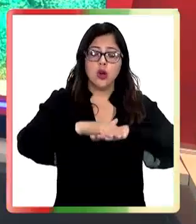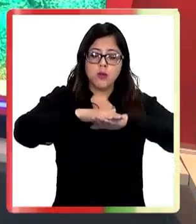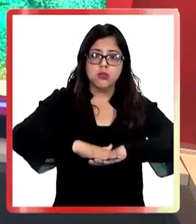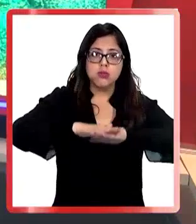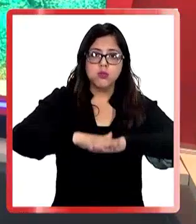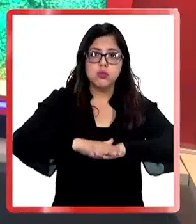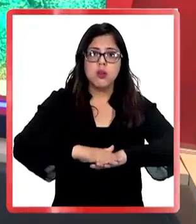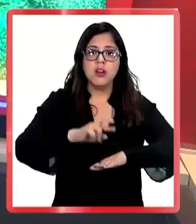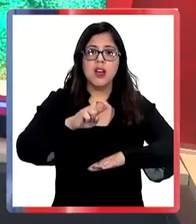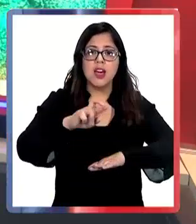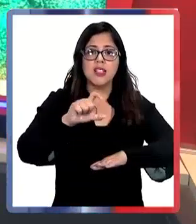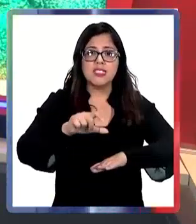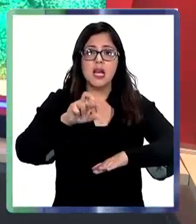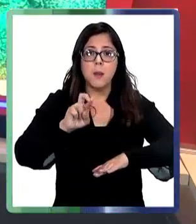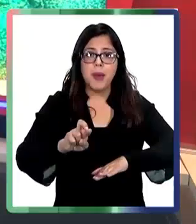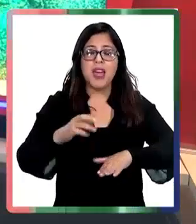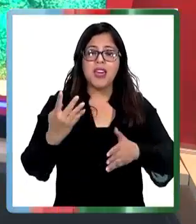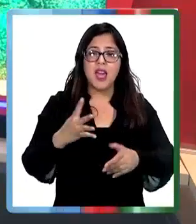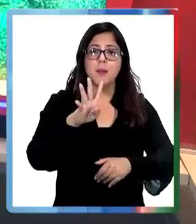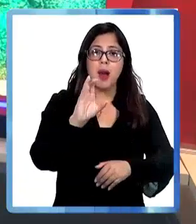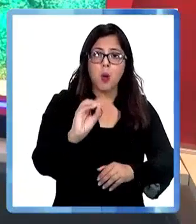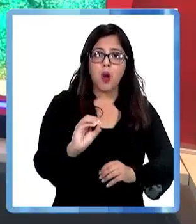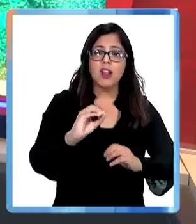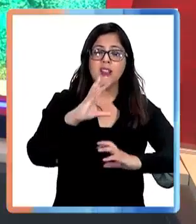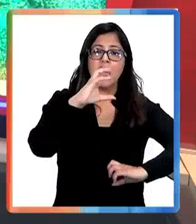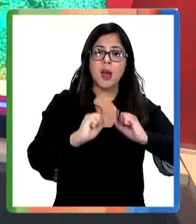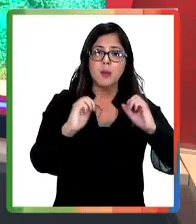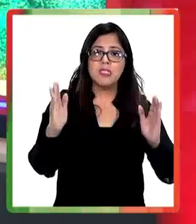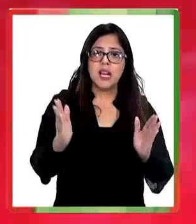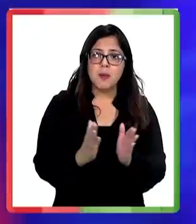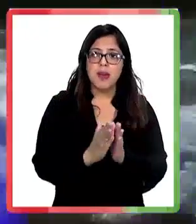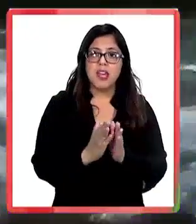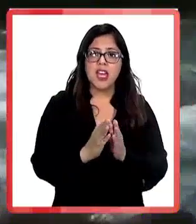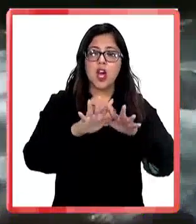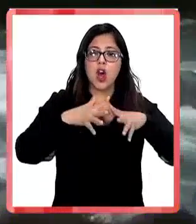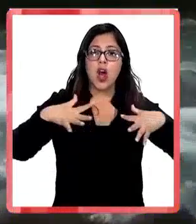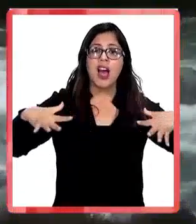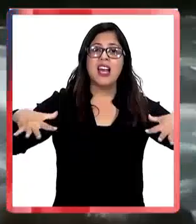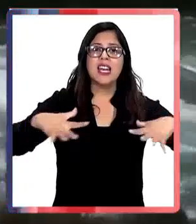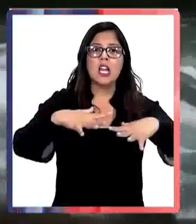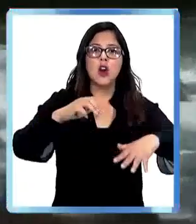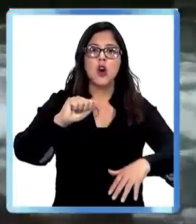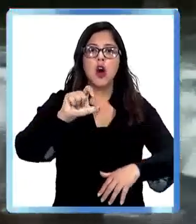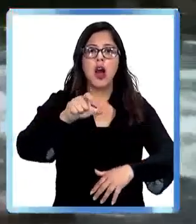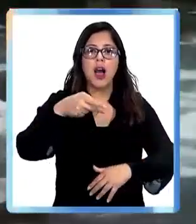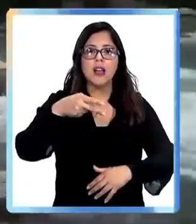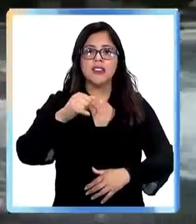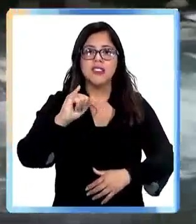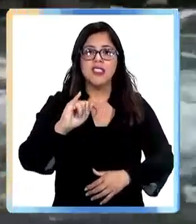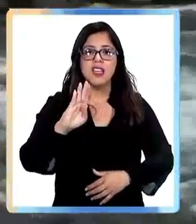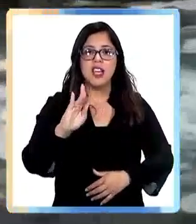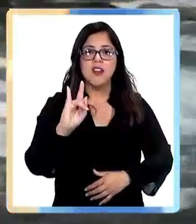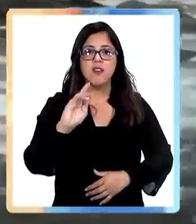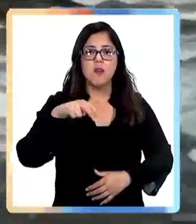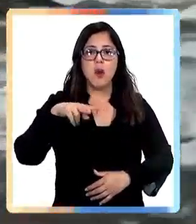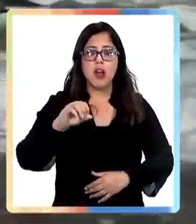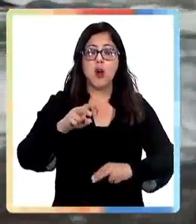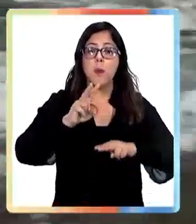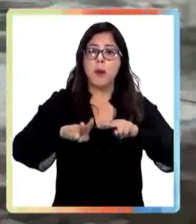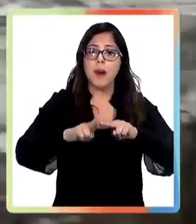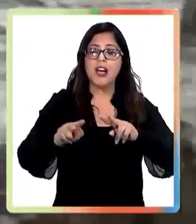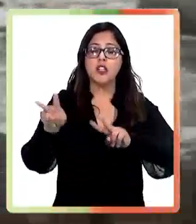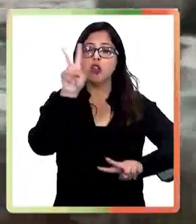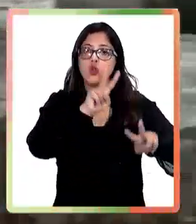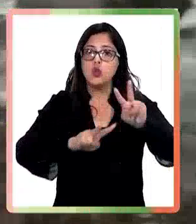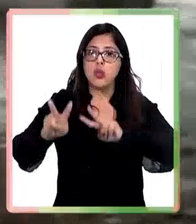llegada de turistas durante la temporada estival. TV5 de Linares con la nota. El sector del turismo en la precordillera de